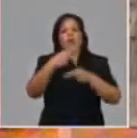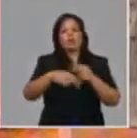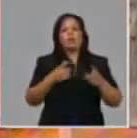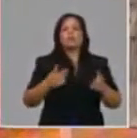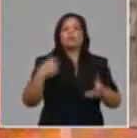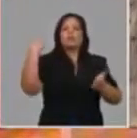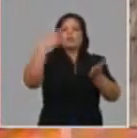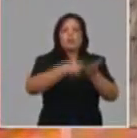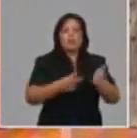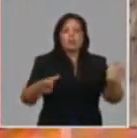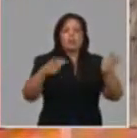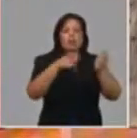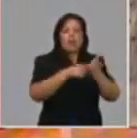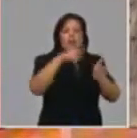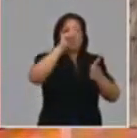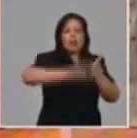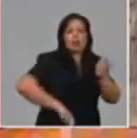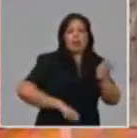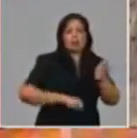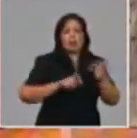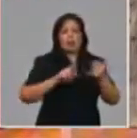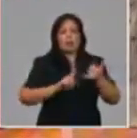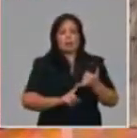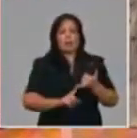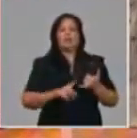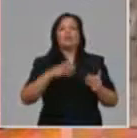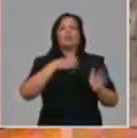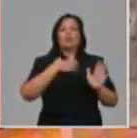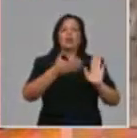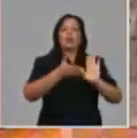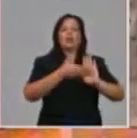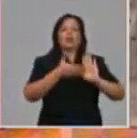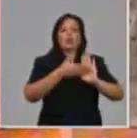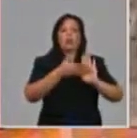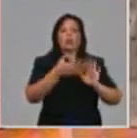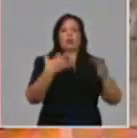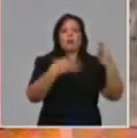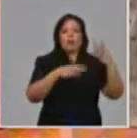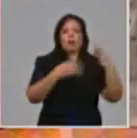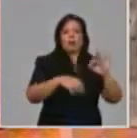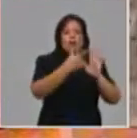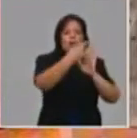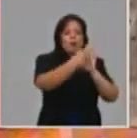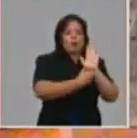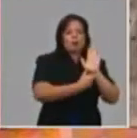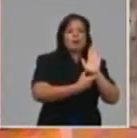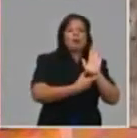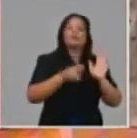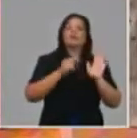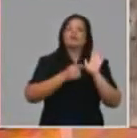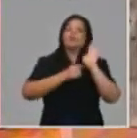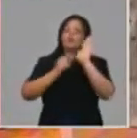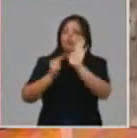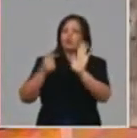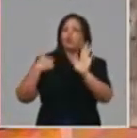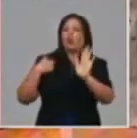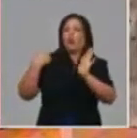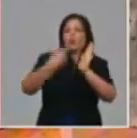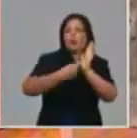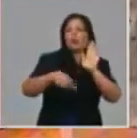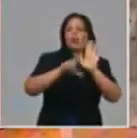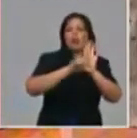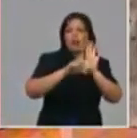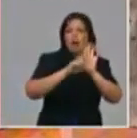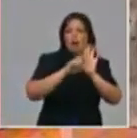respaldo legal también, un comprobante que le justifica también al trabajador por cuenta propia que adquirió esa materia prima, y eso también, por supuesto,